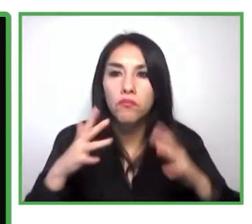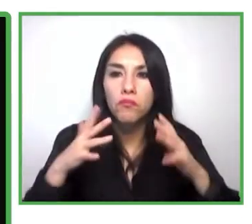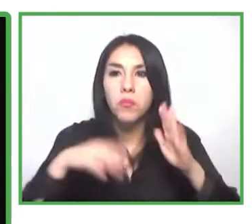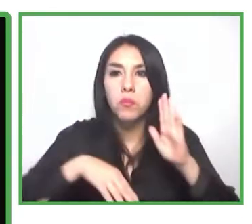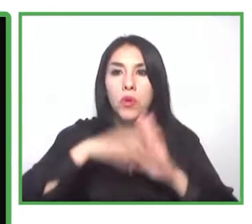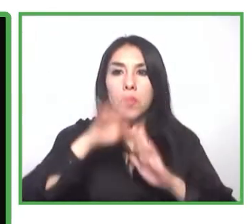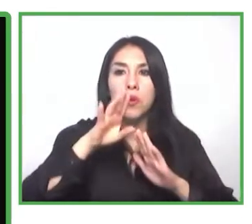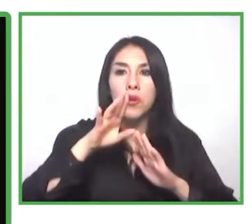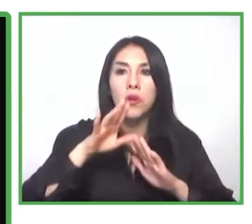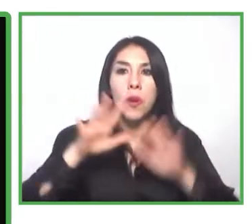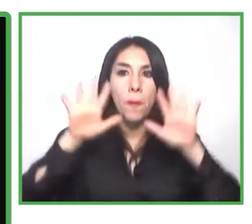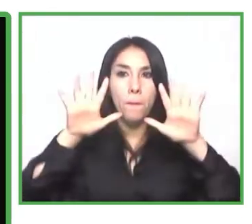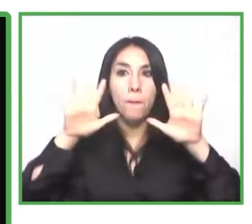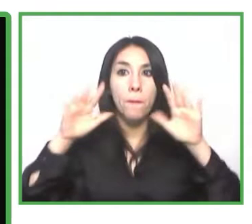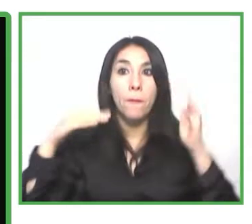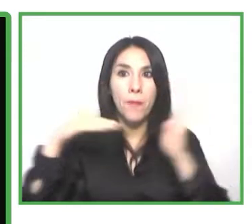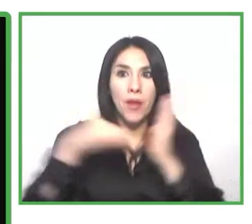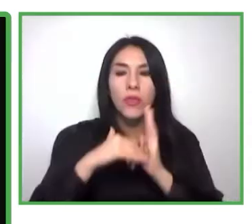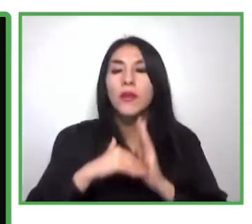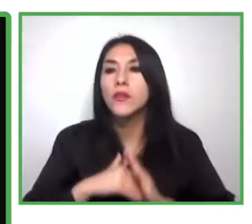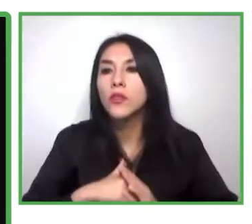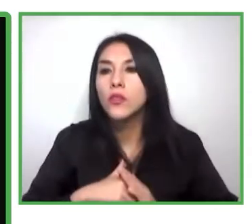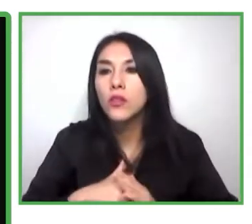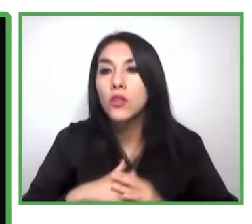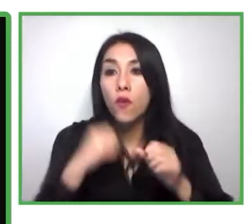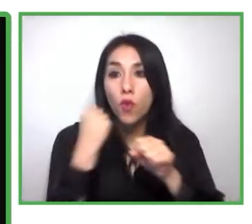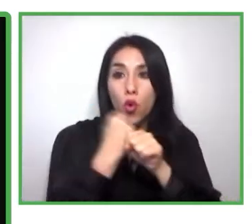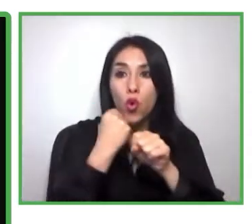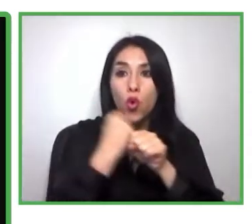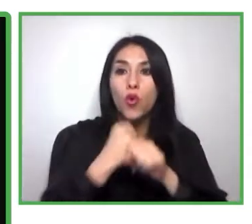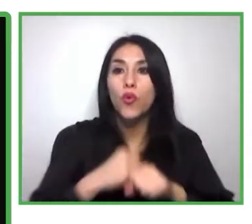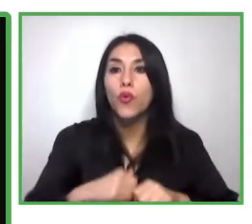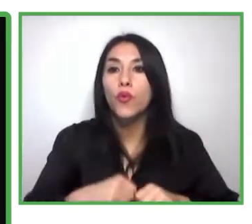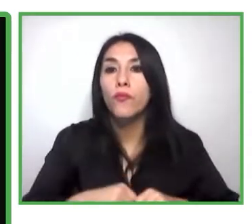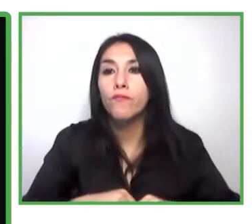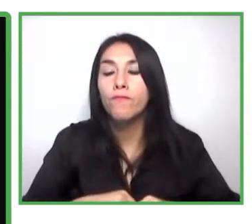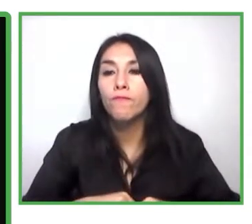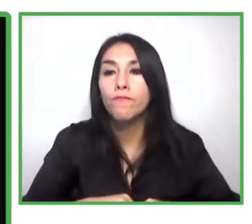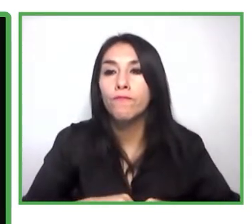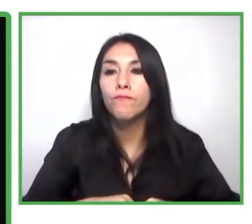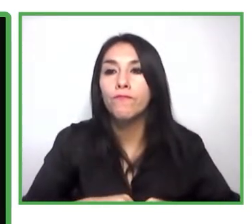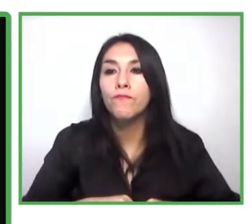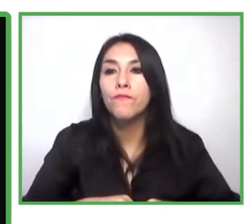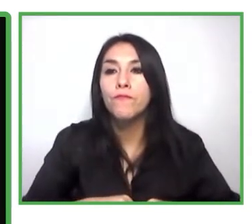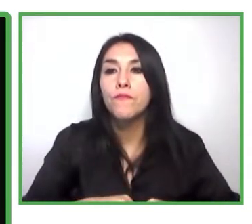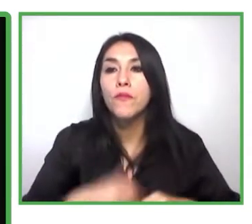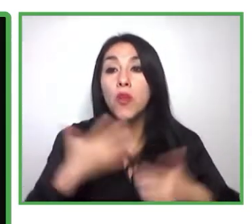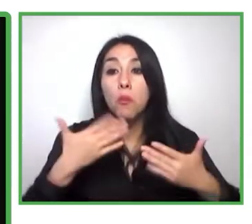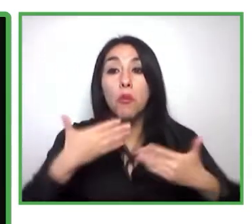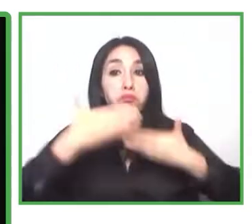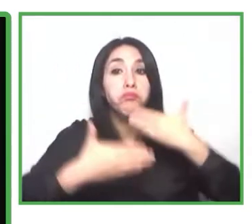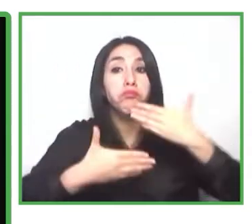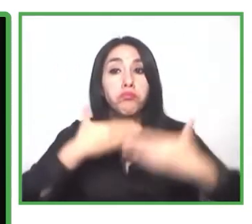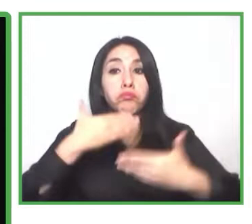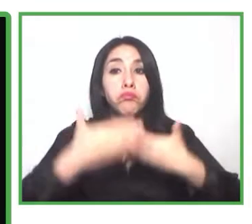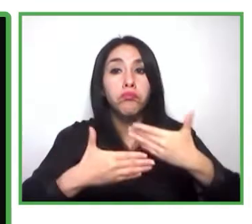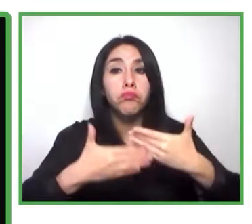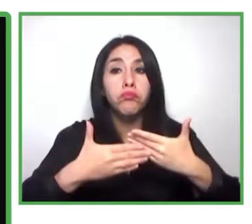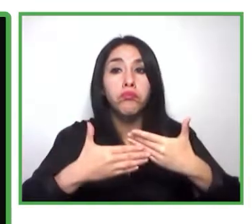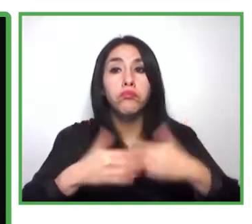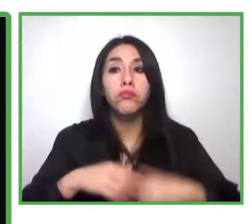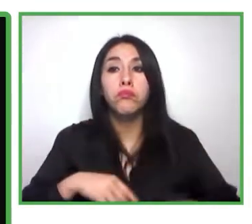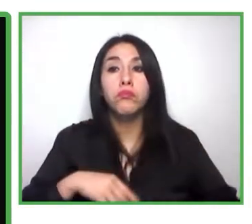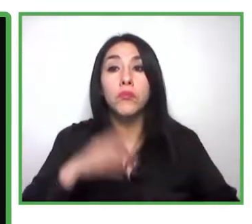contamos sobre el valor de la diversidad y los apoyamos en sus procesos de inclusión laboral. Como les comentaba antes, tenemos la